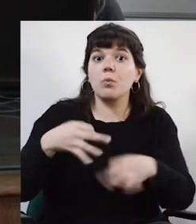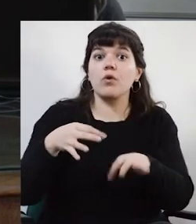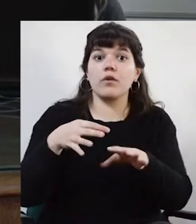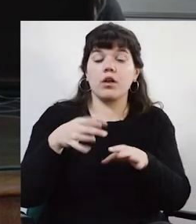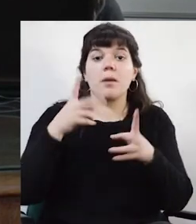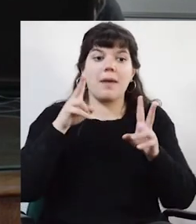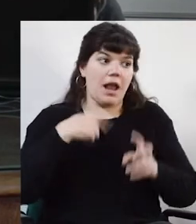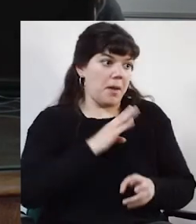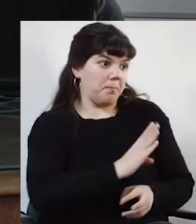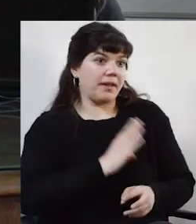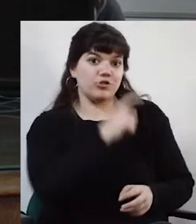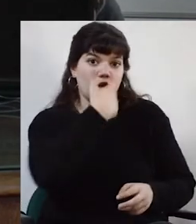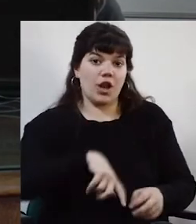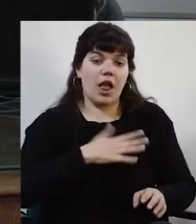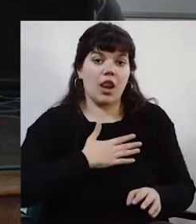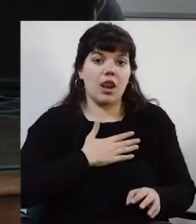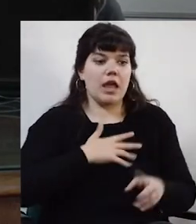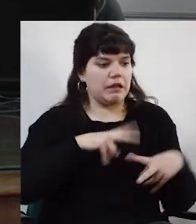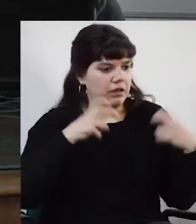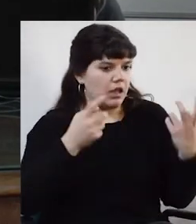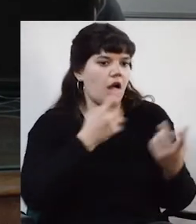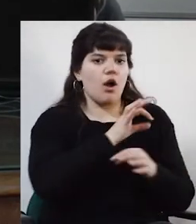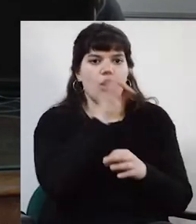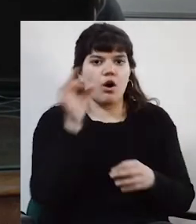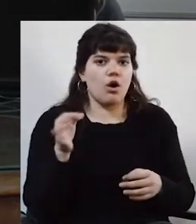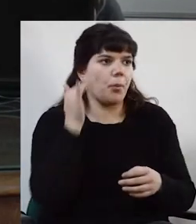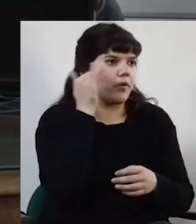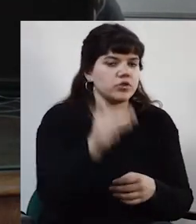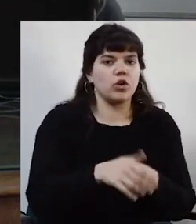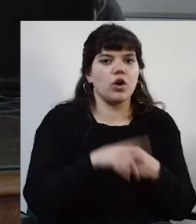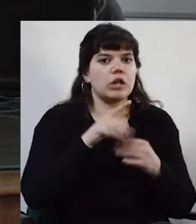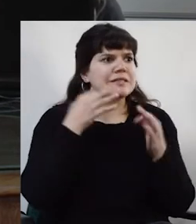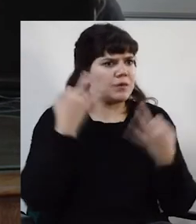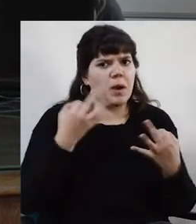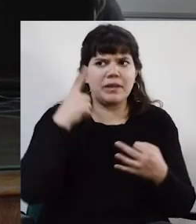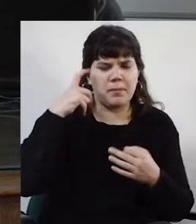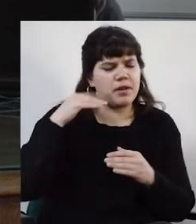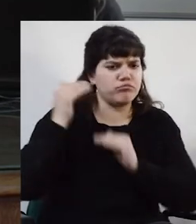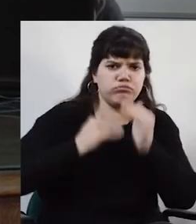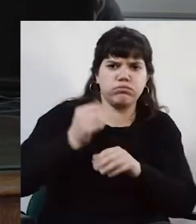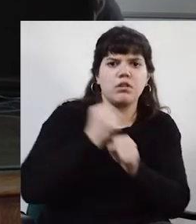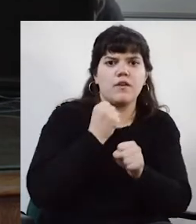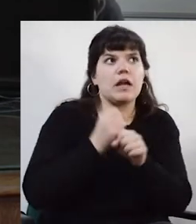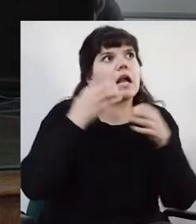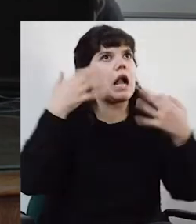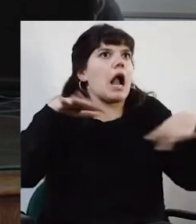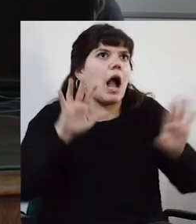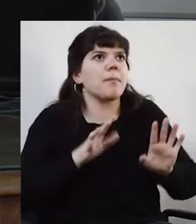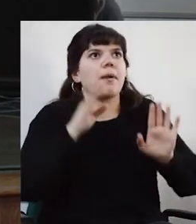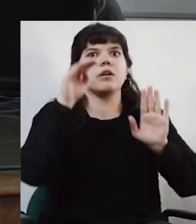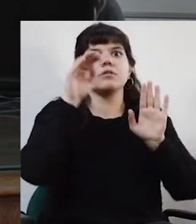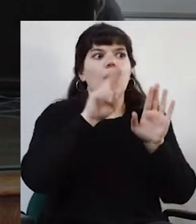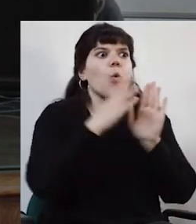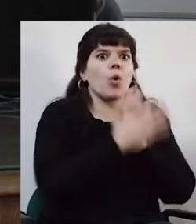individuo, un sujeto, docente, que es un investigador, que quizás tiene una trayectoria muy reconocida y capaz que a nivel nacional hasta tenemos nombres y